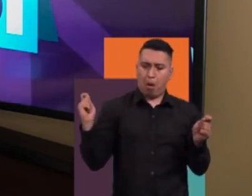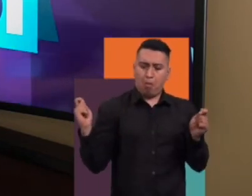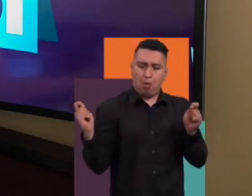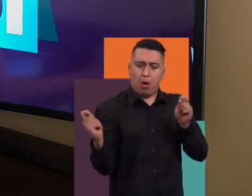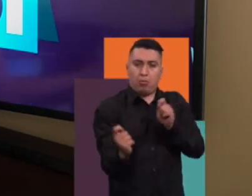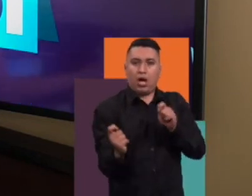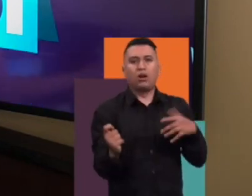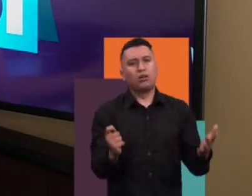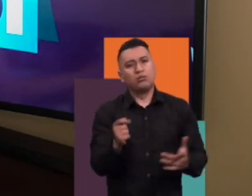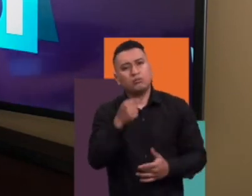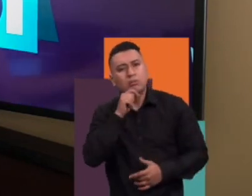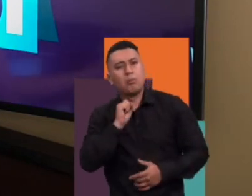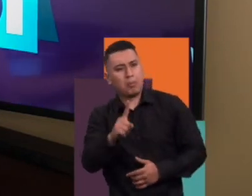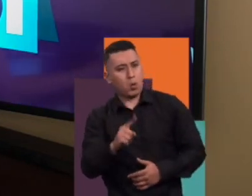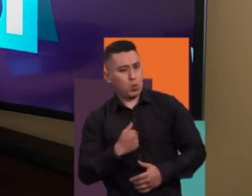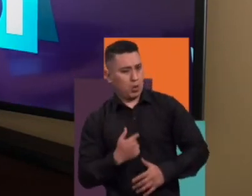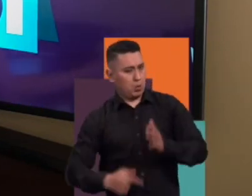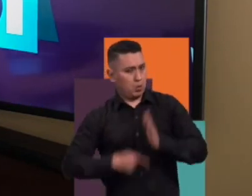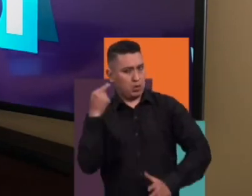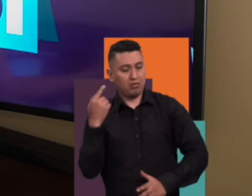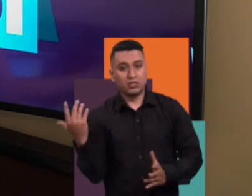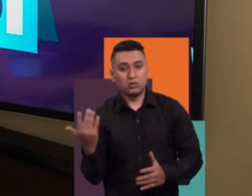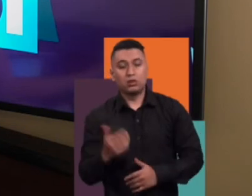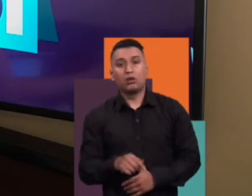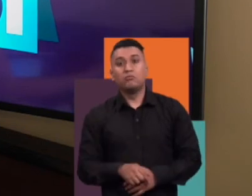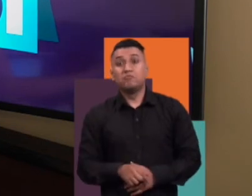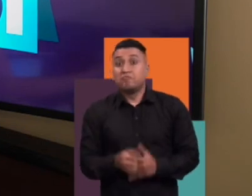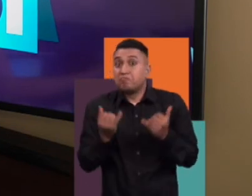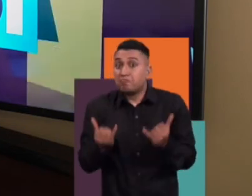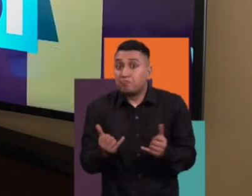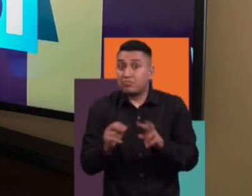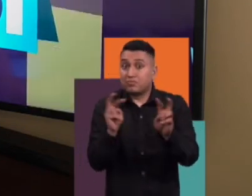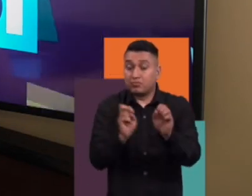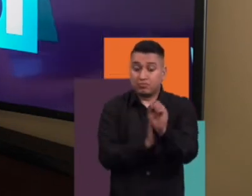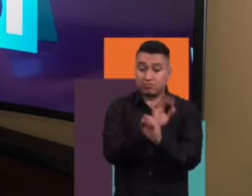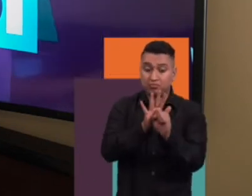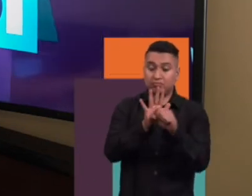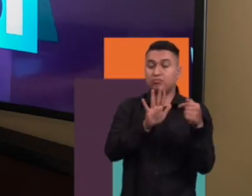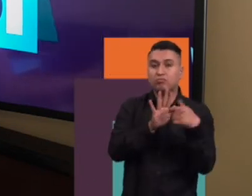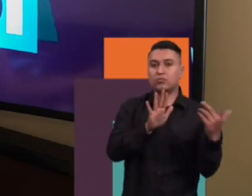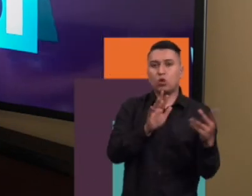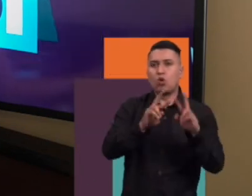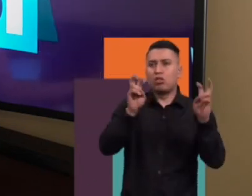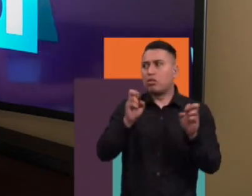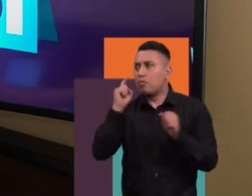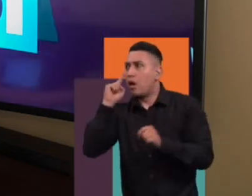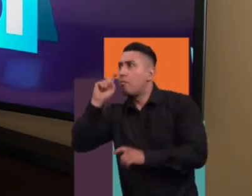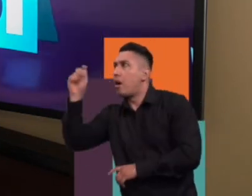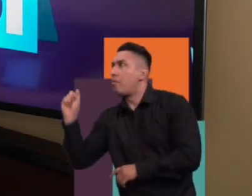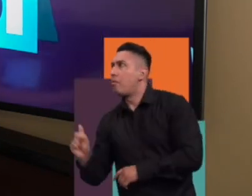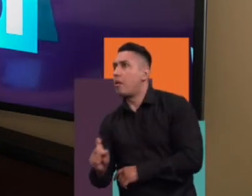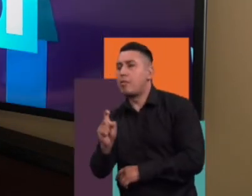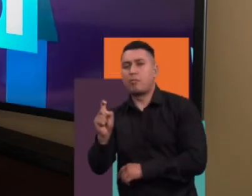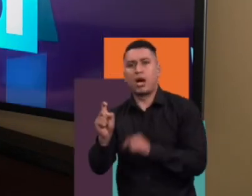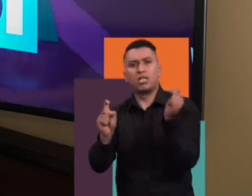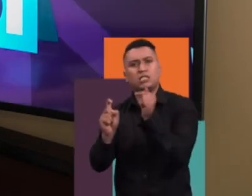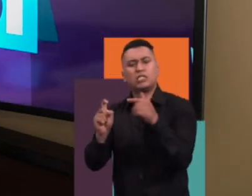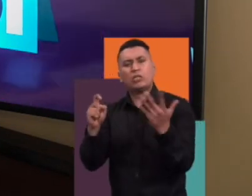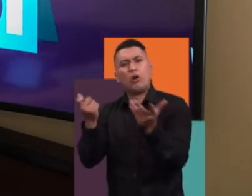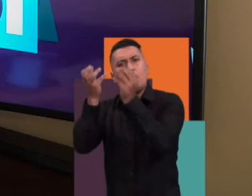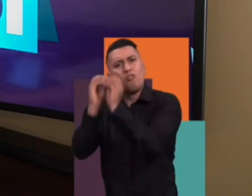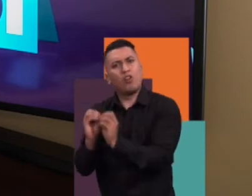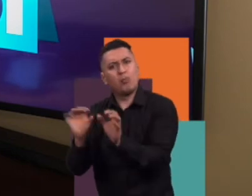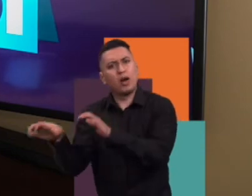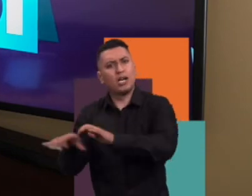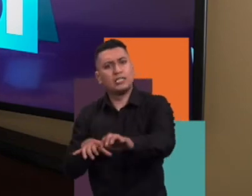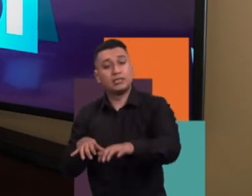transformación. Y aprovecho para hacerles esta pregunta, ¿cómo será la aventura post-pandemia? Y si cambiará su papel en